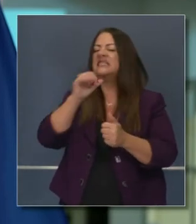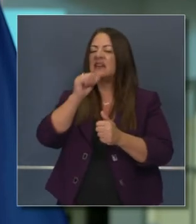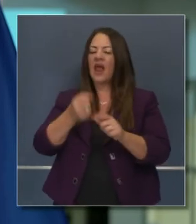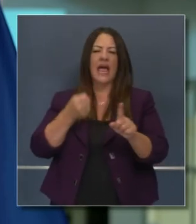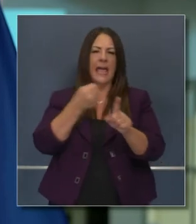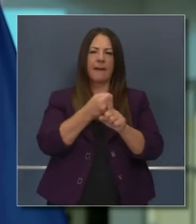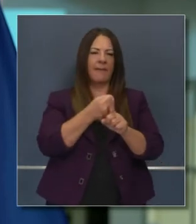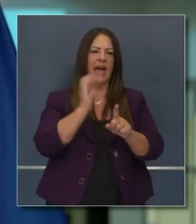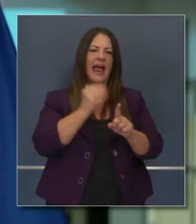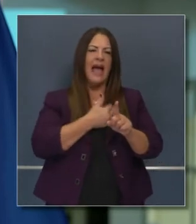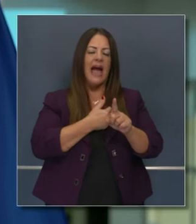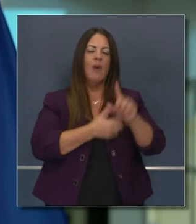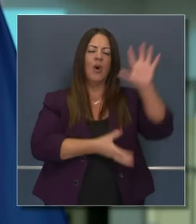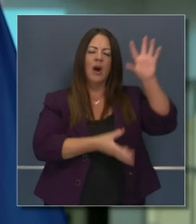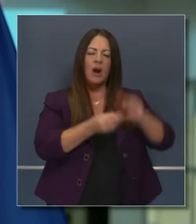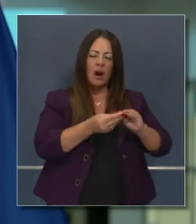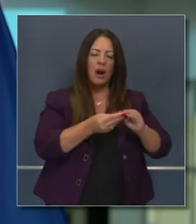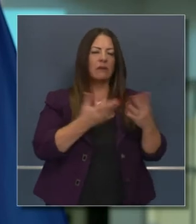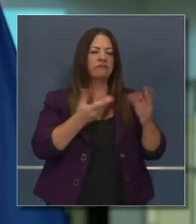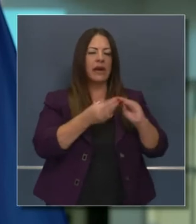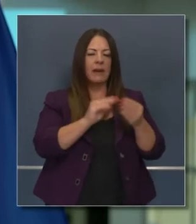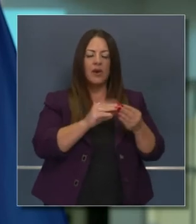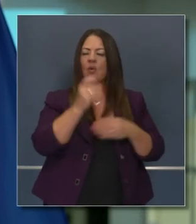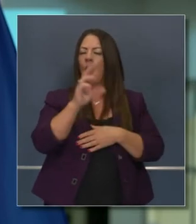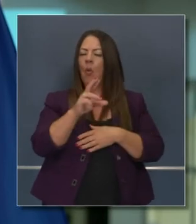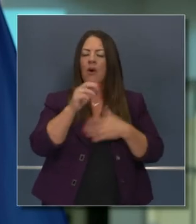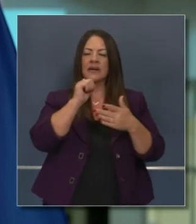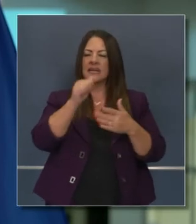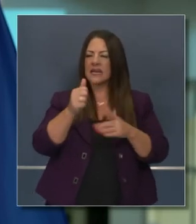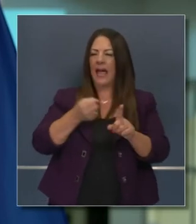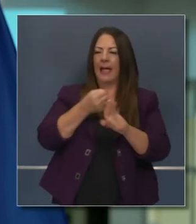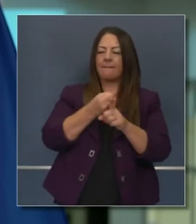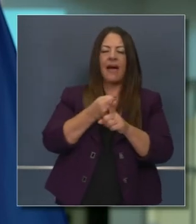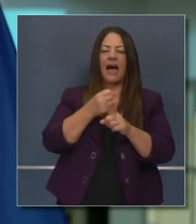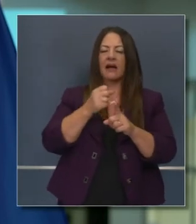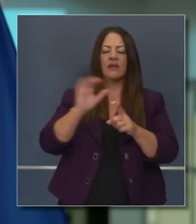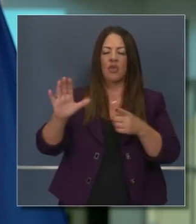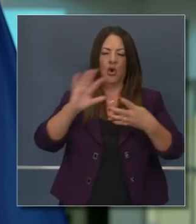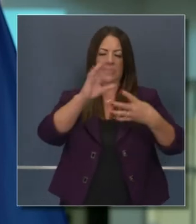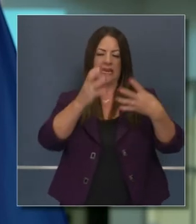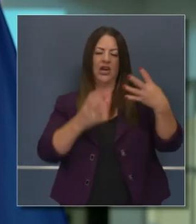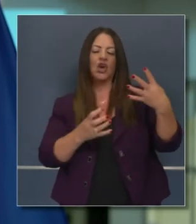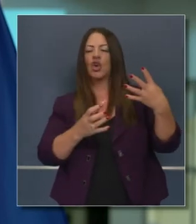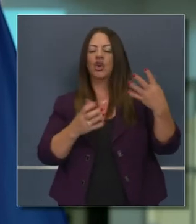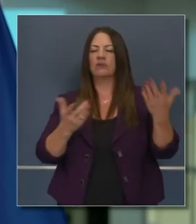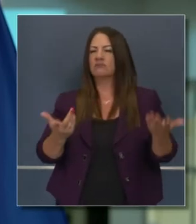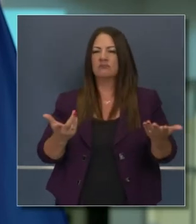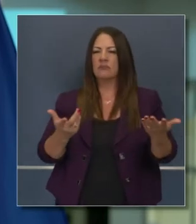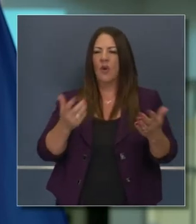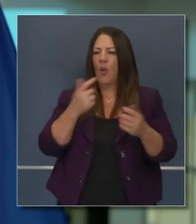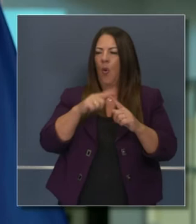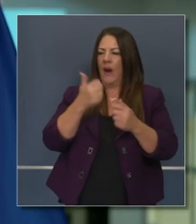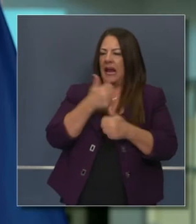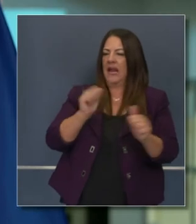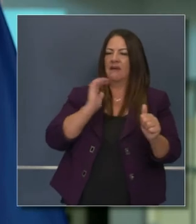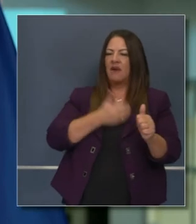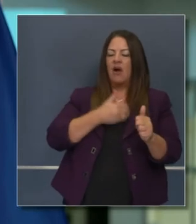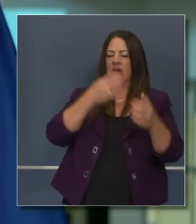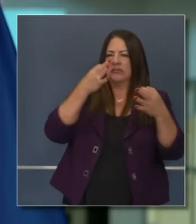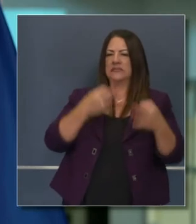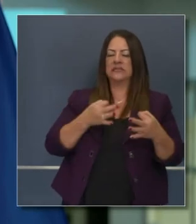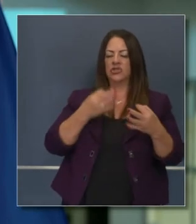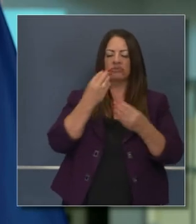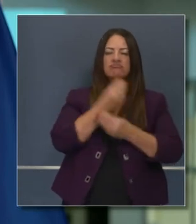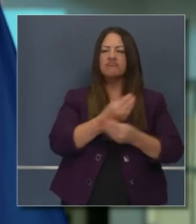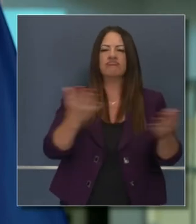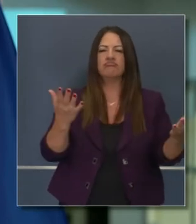no afectó considerablemente los niveles de condados o las pautas que emitimos. Tampoco impactó las decisiones